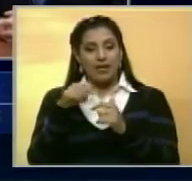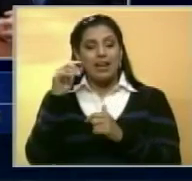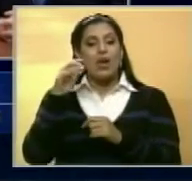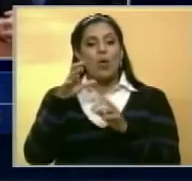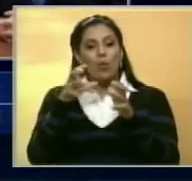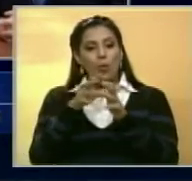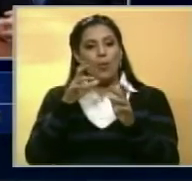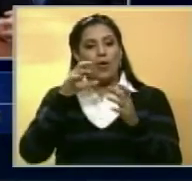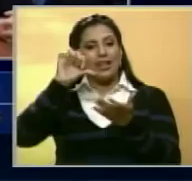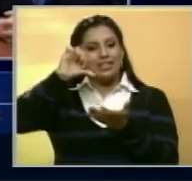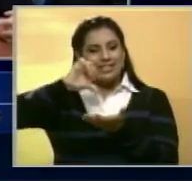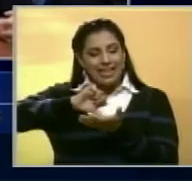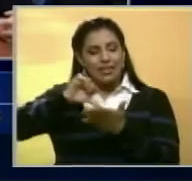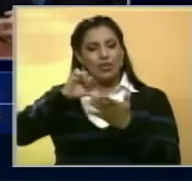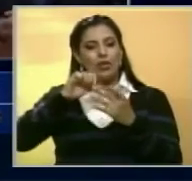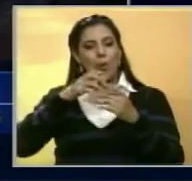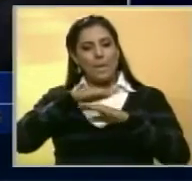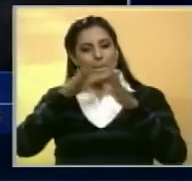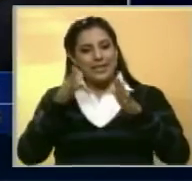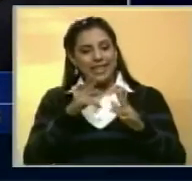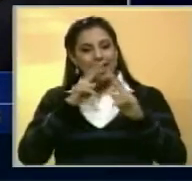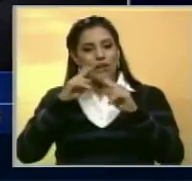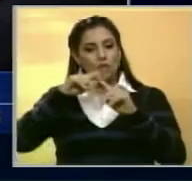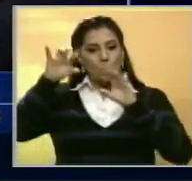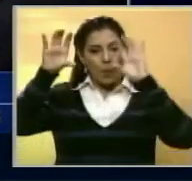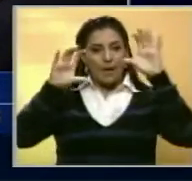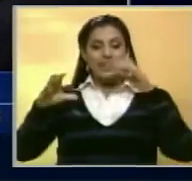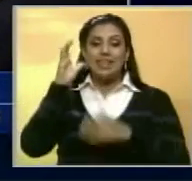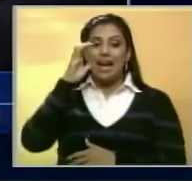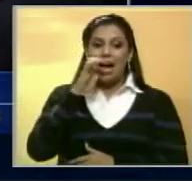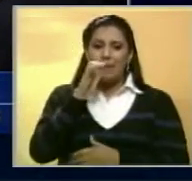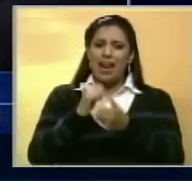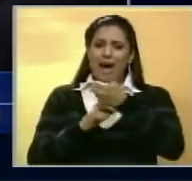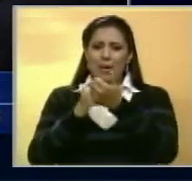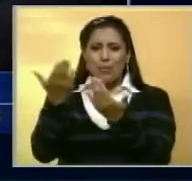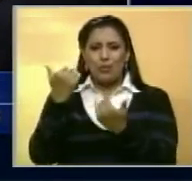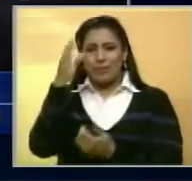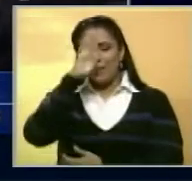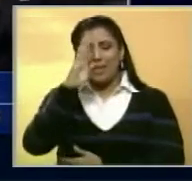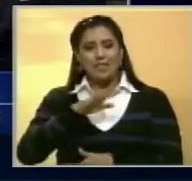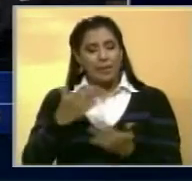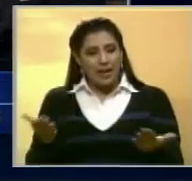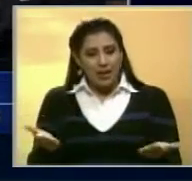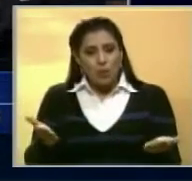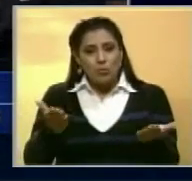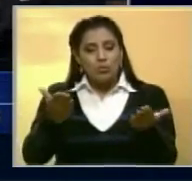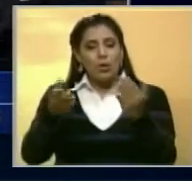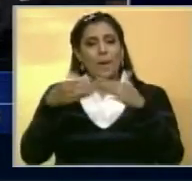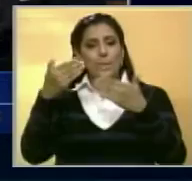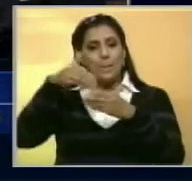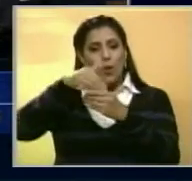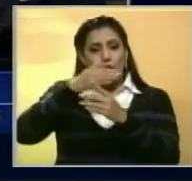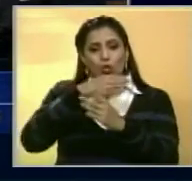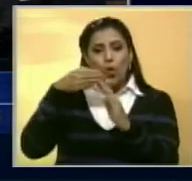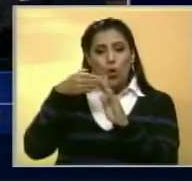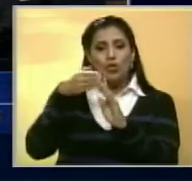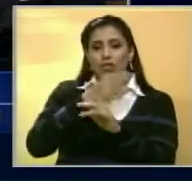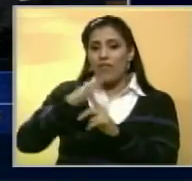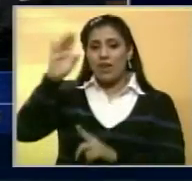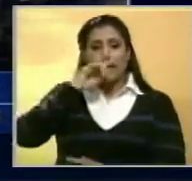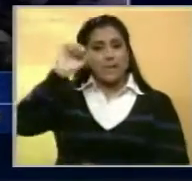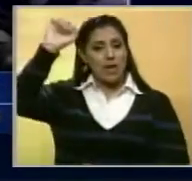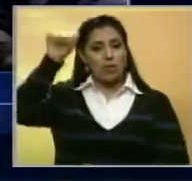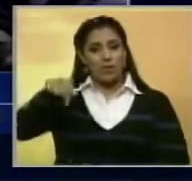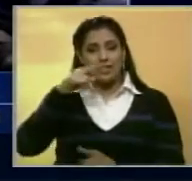sede del Ministerio de Relaciones Exteriores, Capriles pidió apoyo al gobierno provisional brasilero para impulsar el referéndum revocatorio contra Nicolás